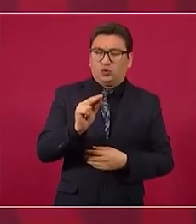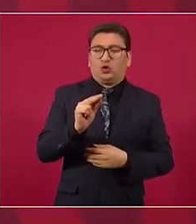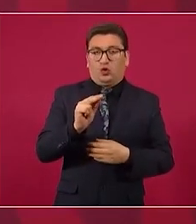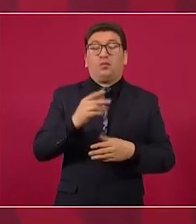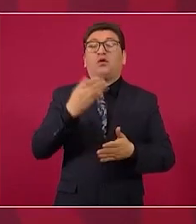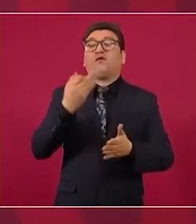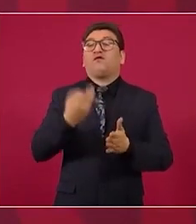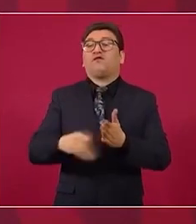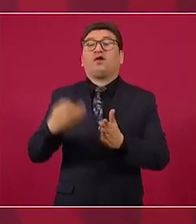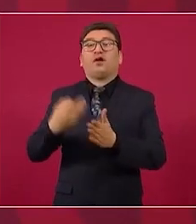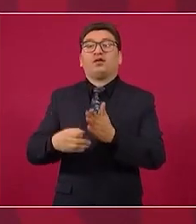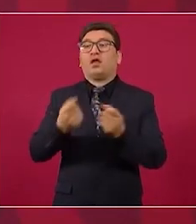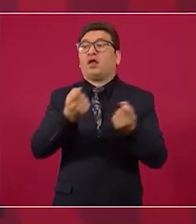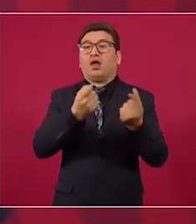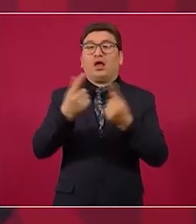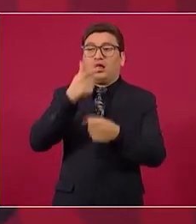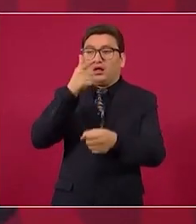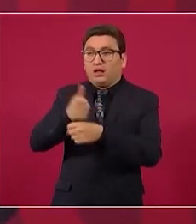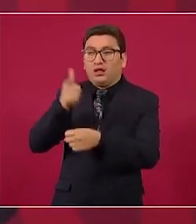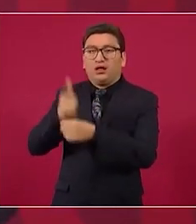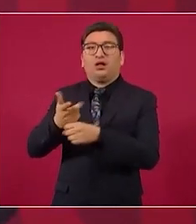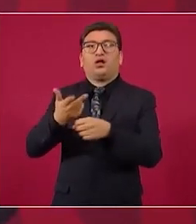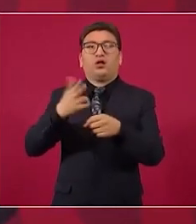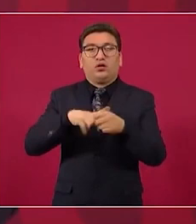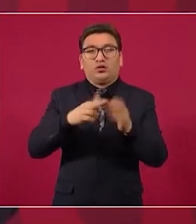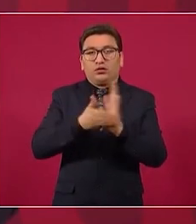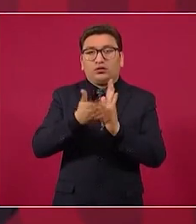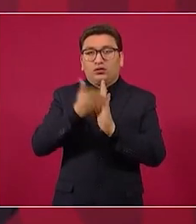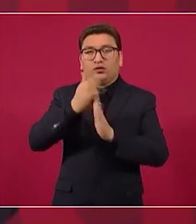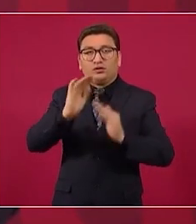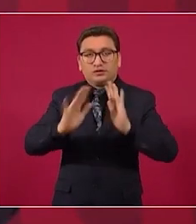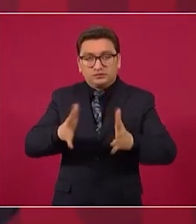concluir los que encontramos en proceso